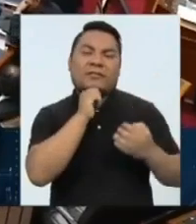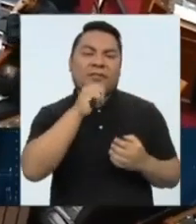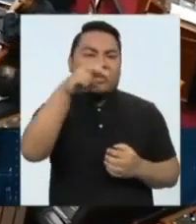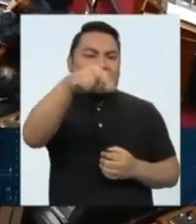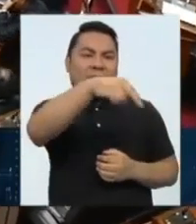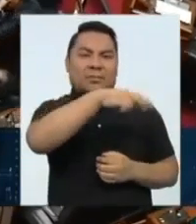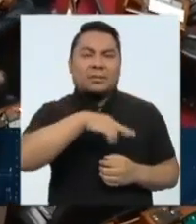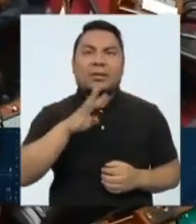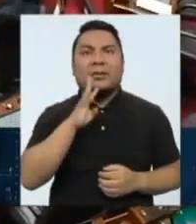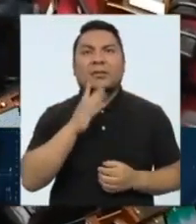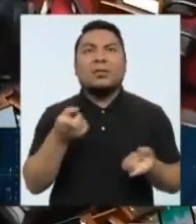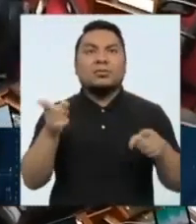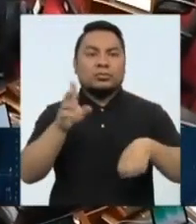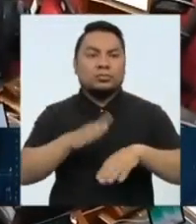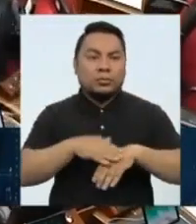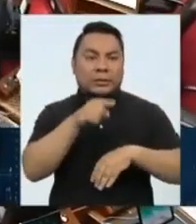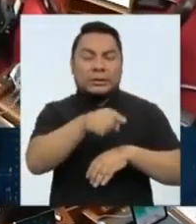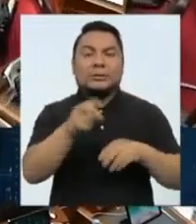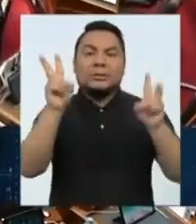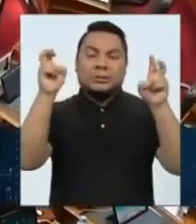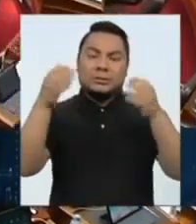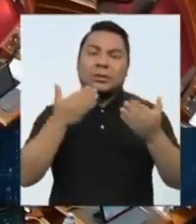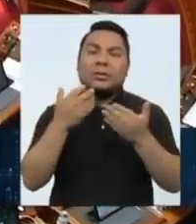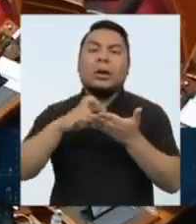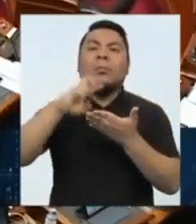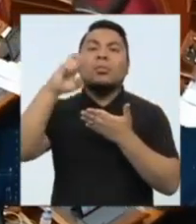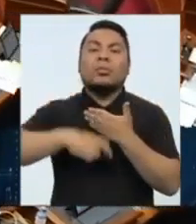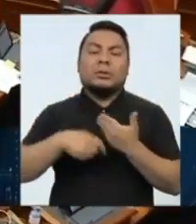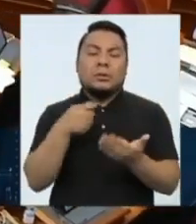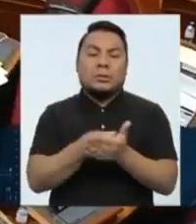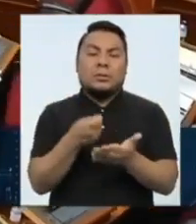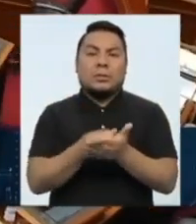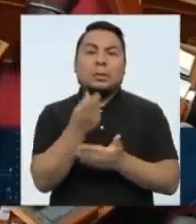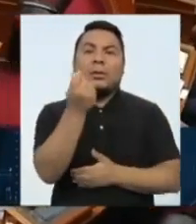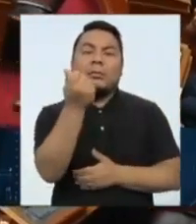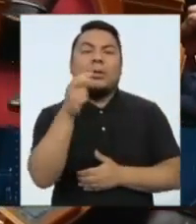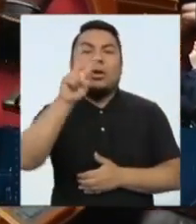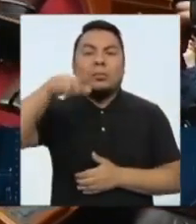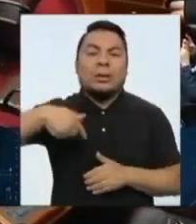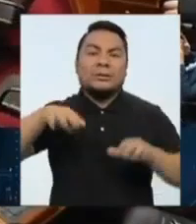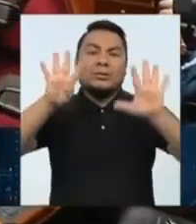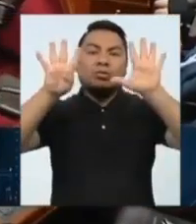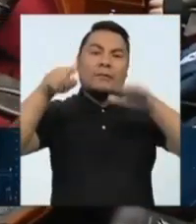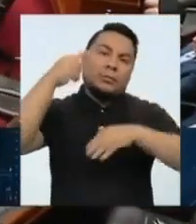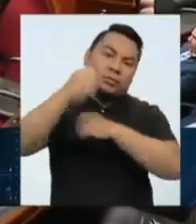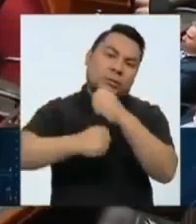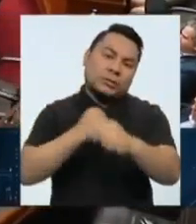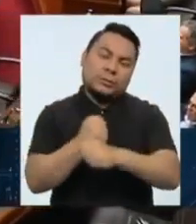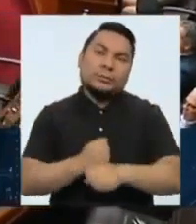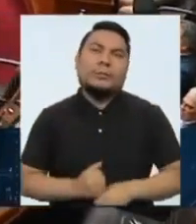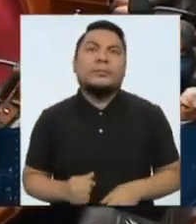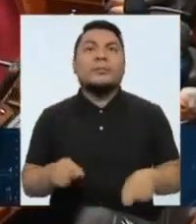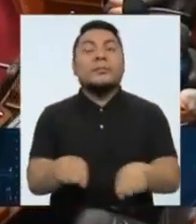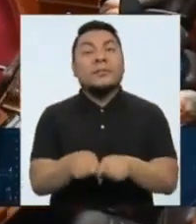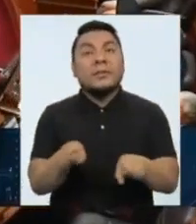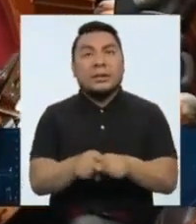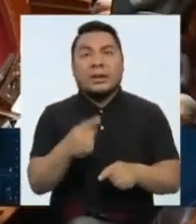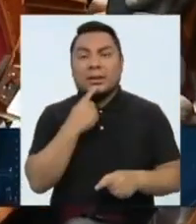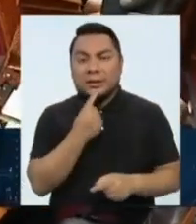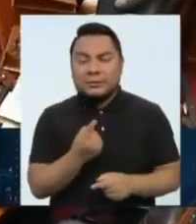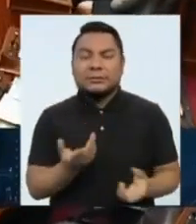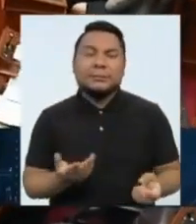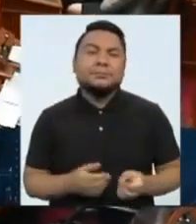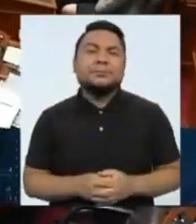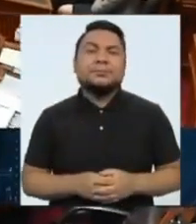respecto a este debate del proyecto del presupuesto 2019. Hay que comentar además, compañeros,